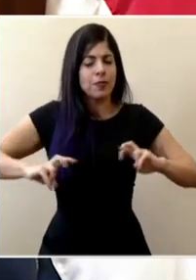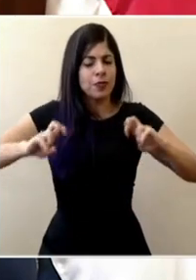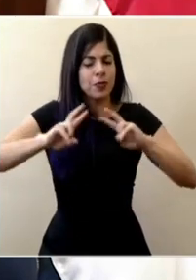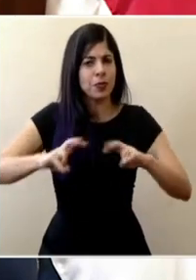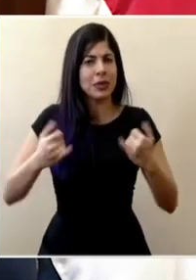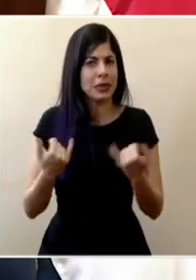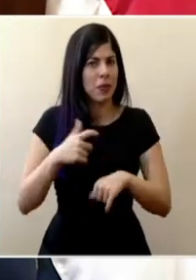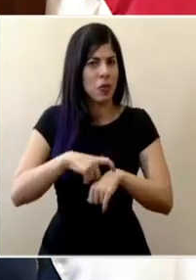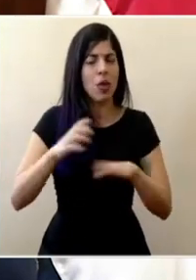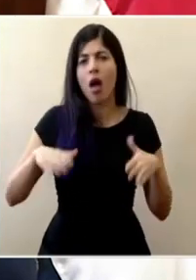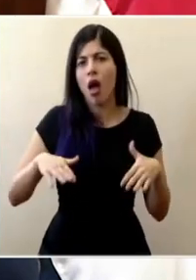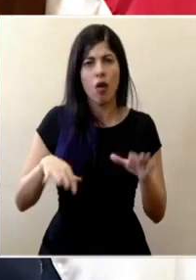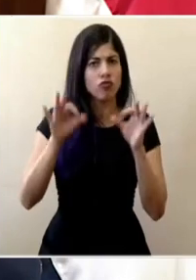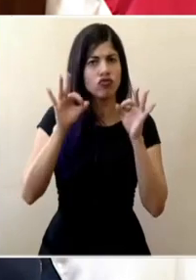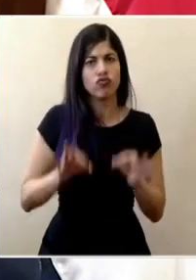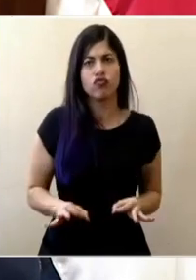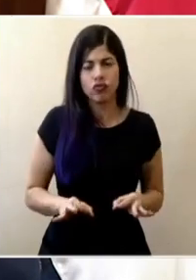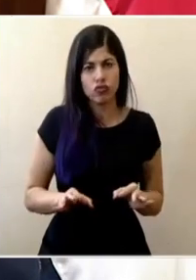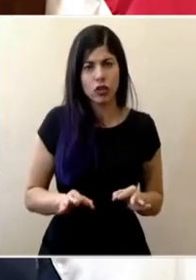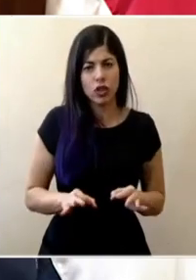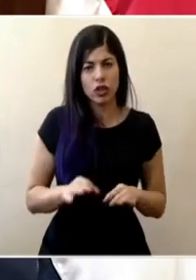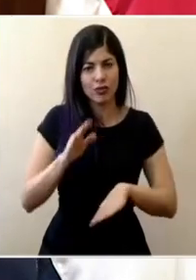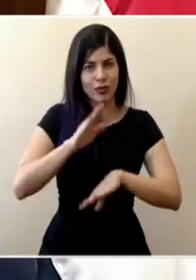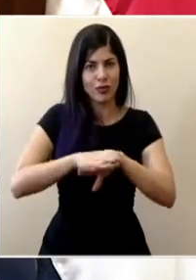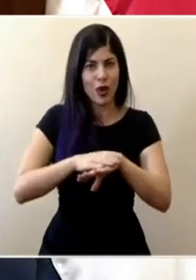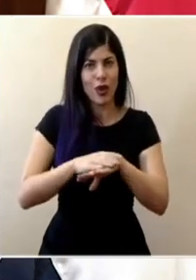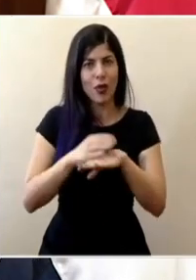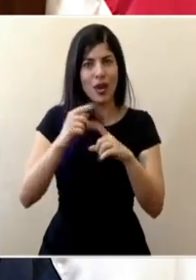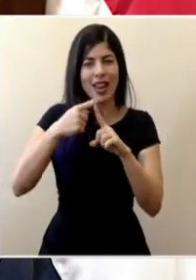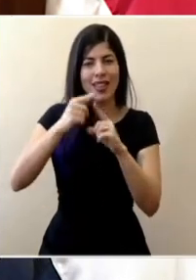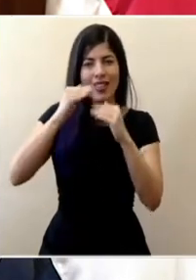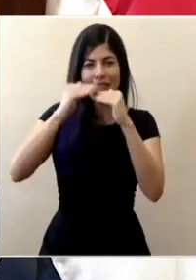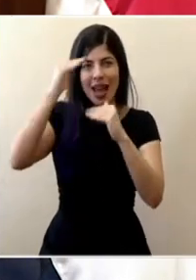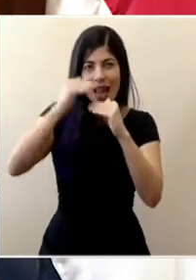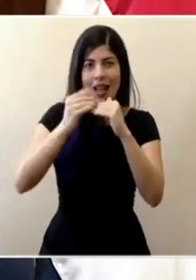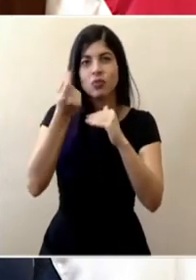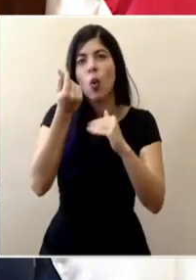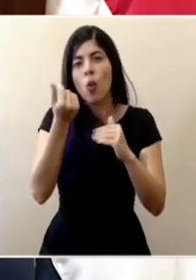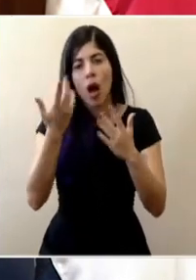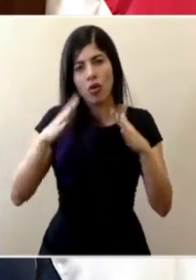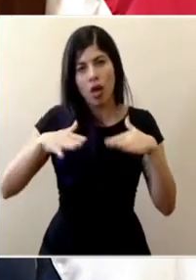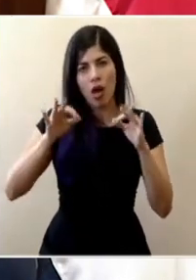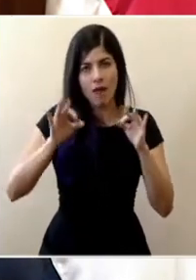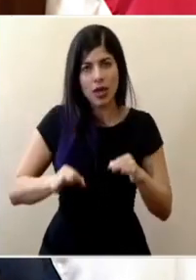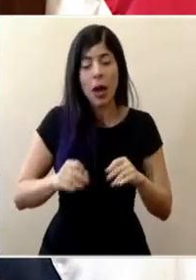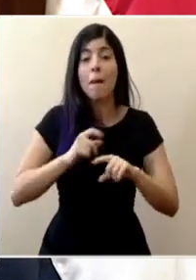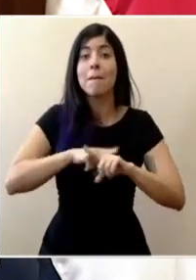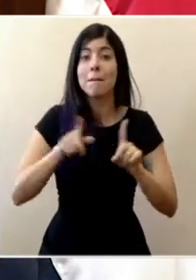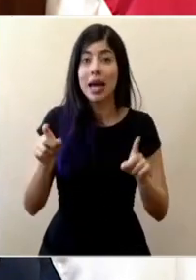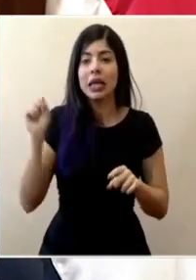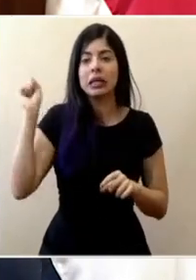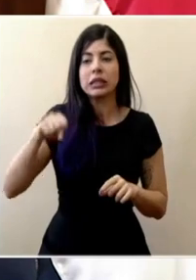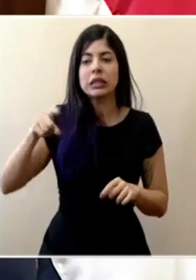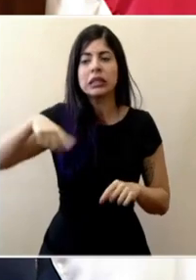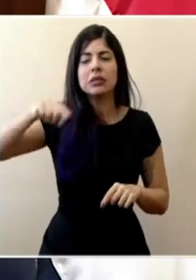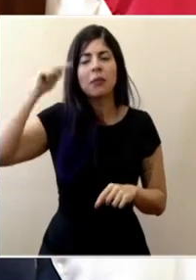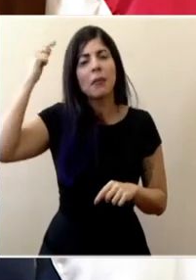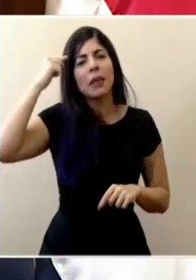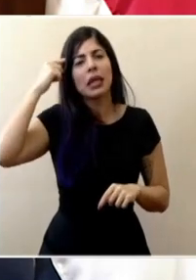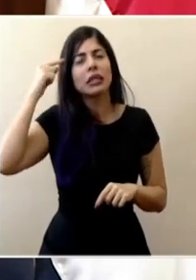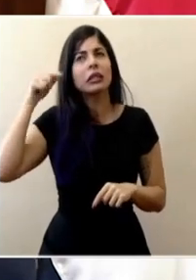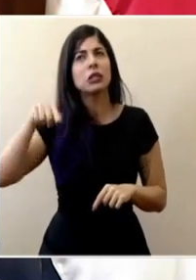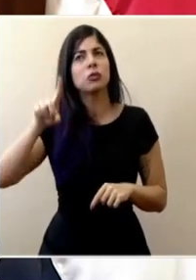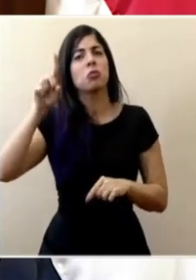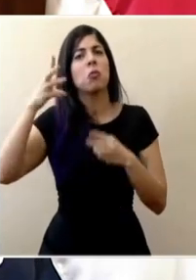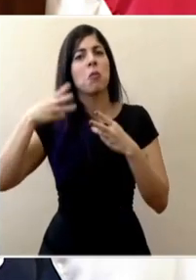momento, no hay una decisión definitiva en relación con los umbrales y los montos de la misma, lo que pasa es que sí está pensada como una